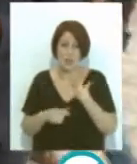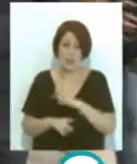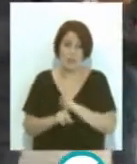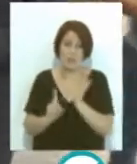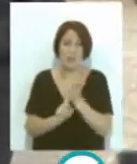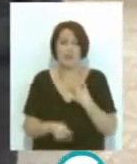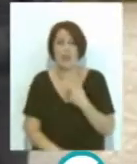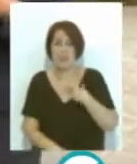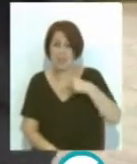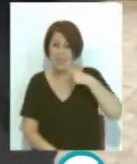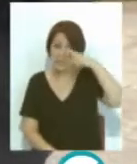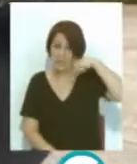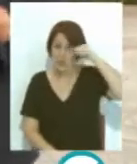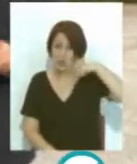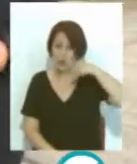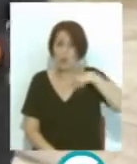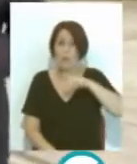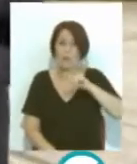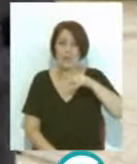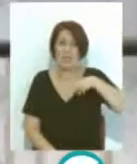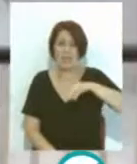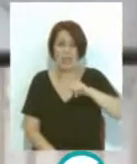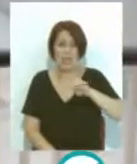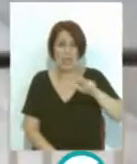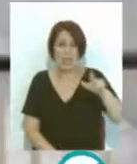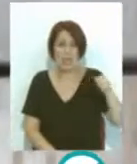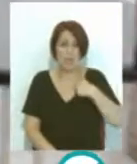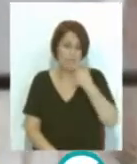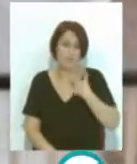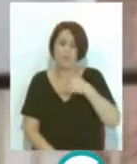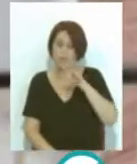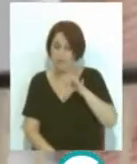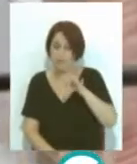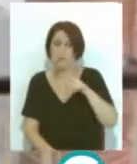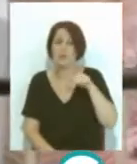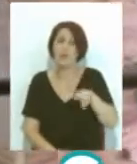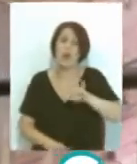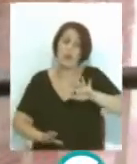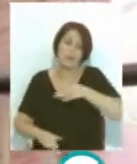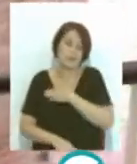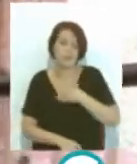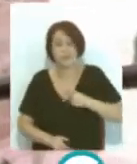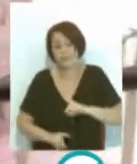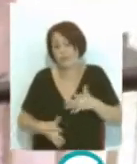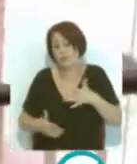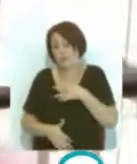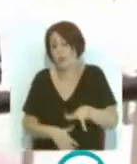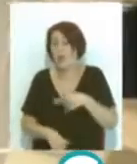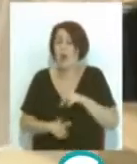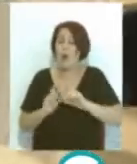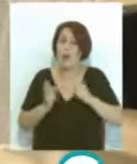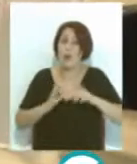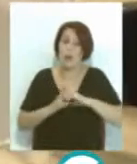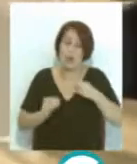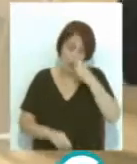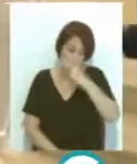Francisco Piniella ha reconocido su voluntad de ser optimista y positivo a pesar de no ser esta la fórmula pretendida y ha valorado el compromiso de la Junta